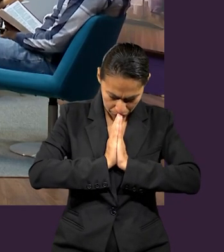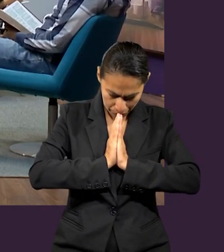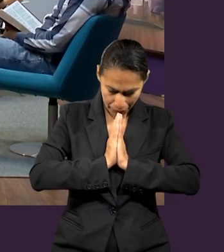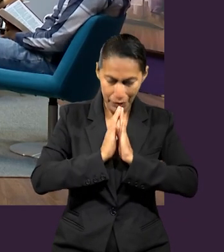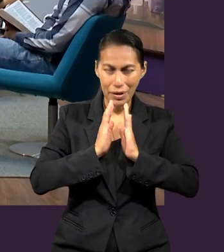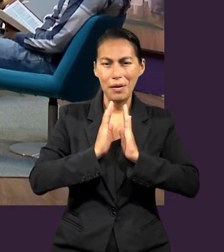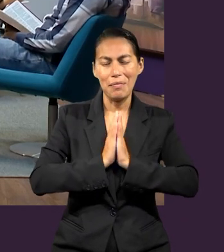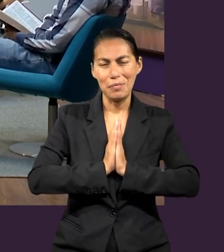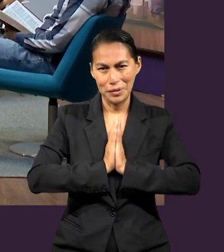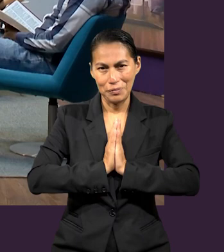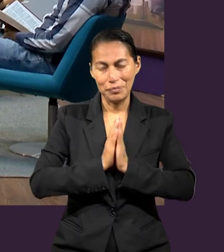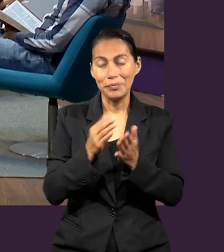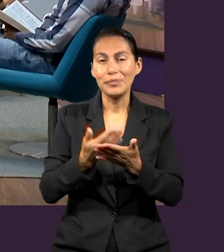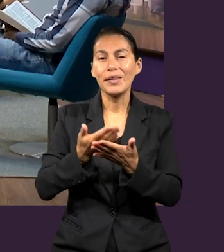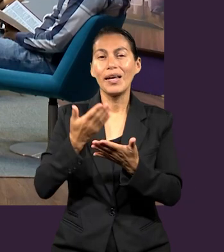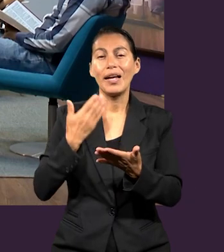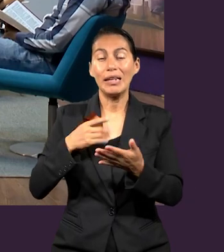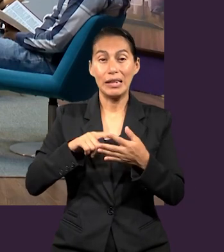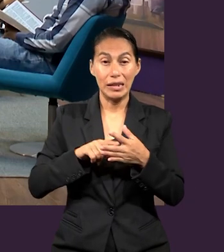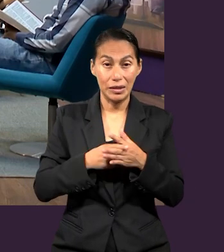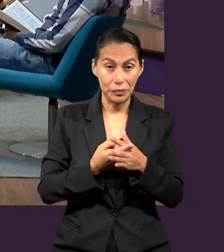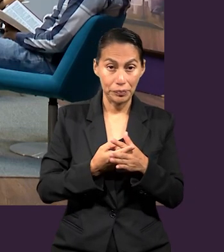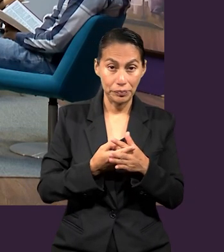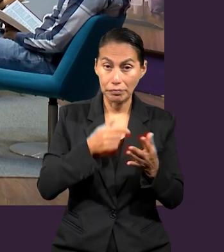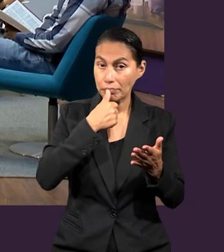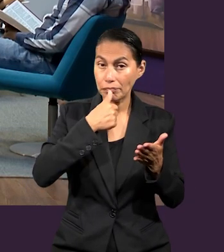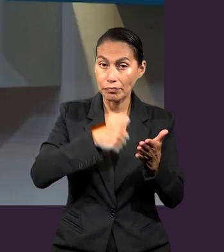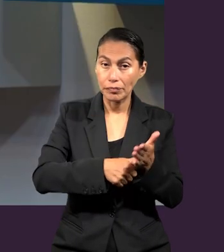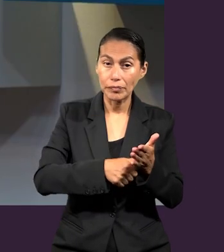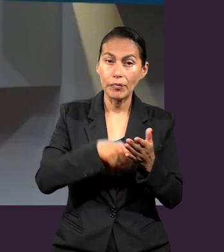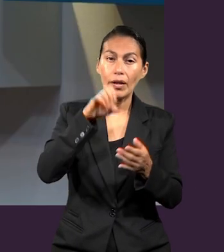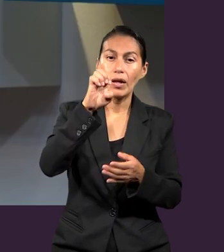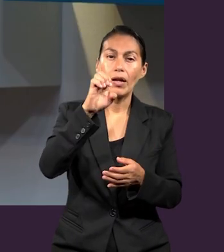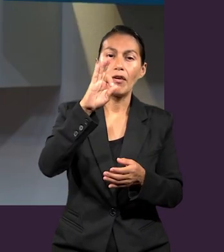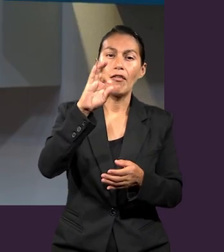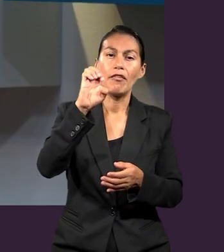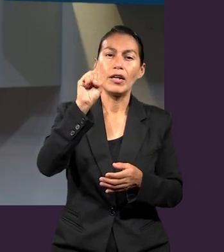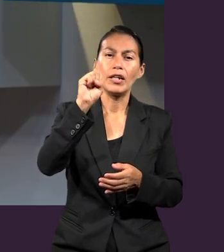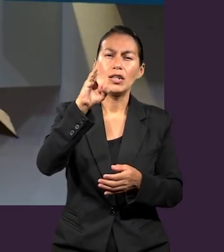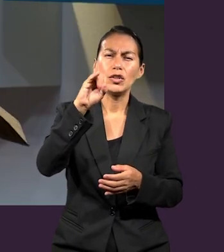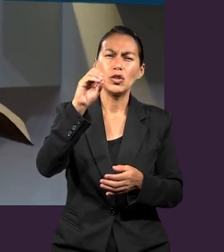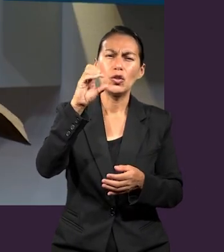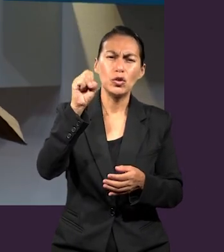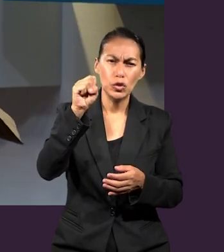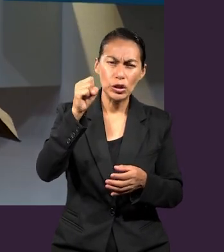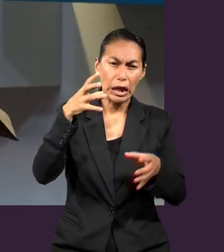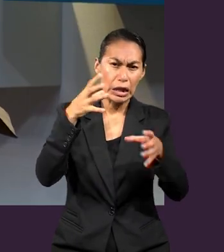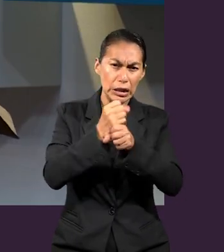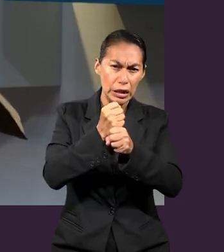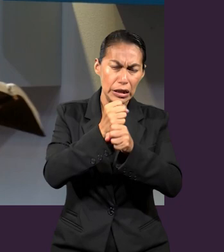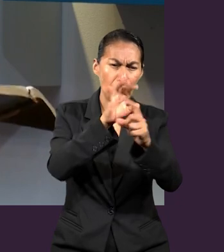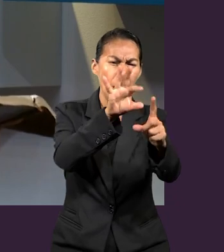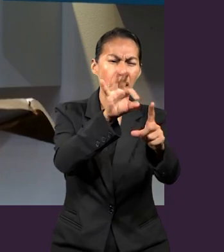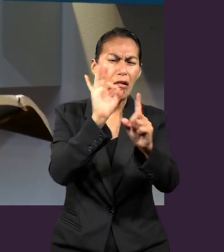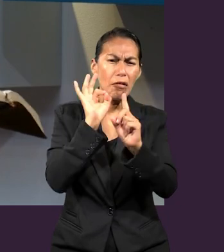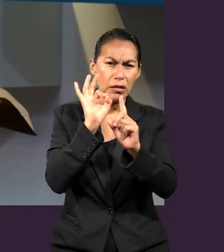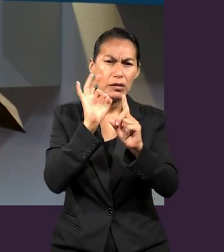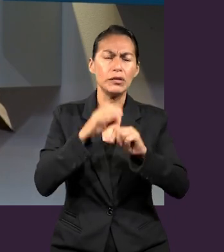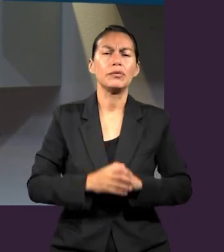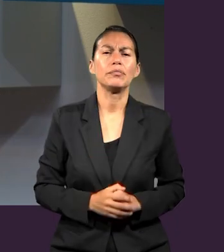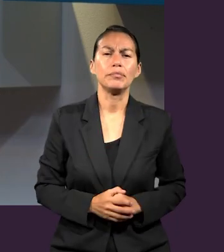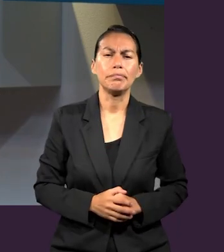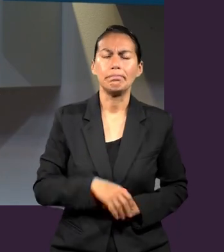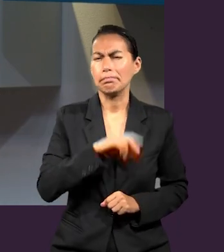de comenzar con la carta a los Efesios, me gustaría saber quién es Pablo,